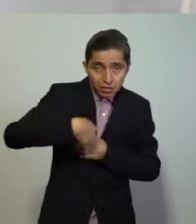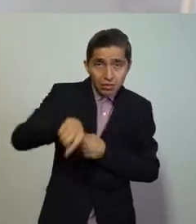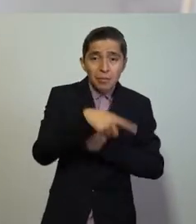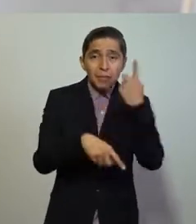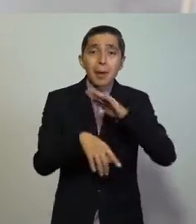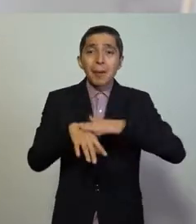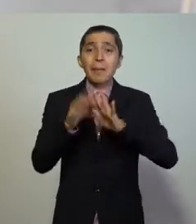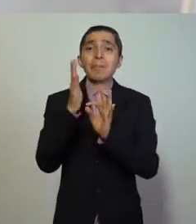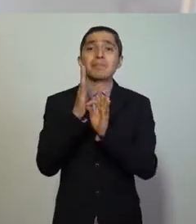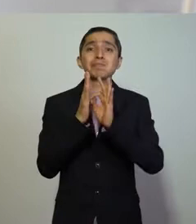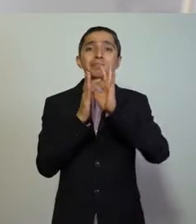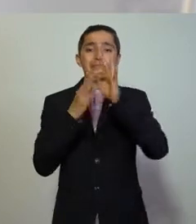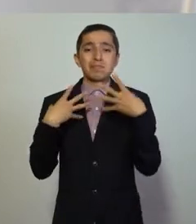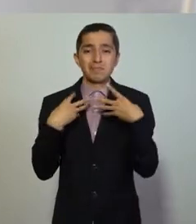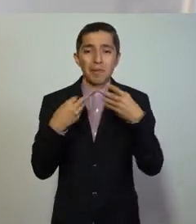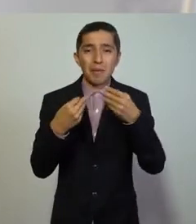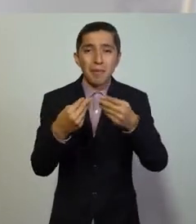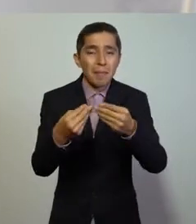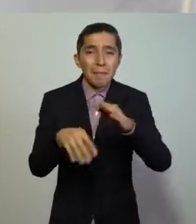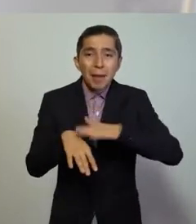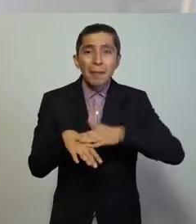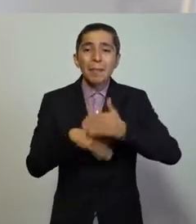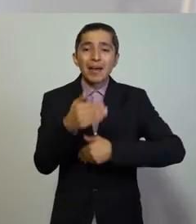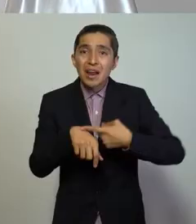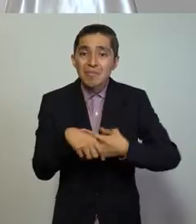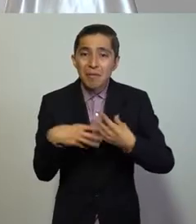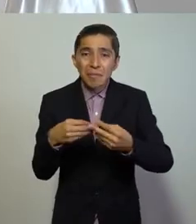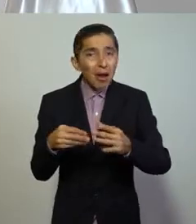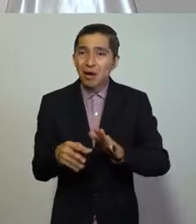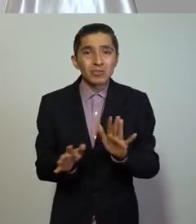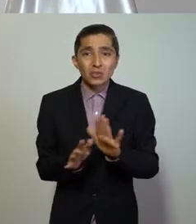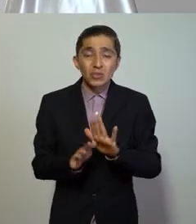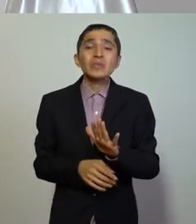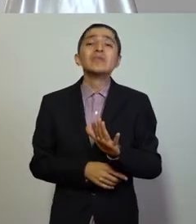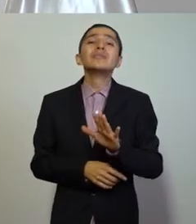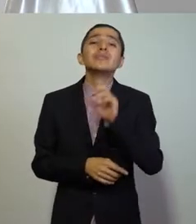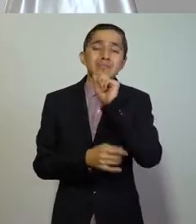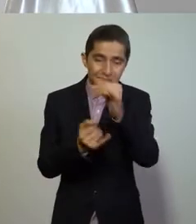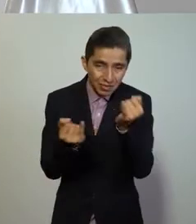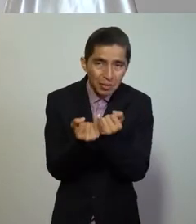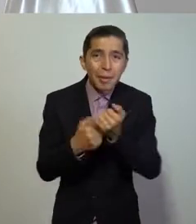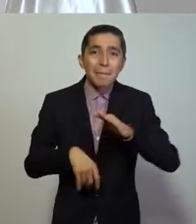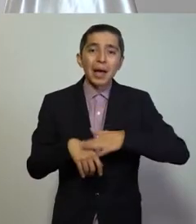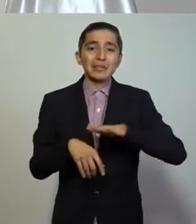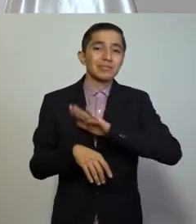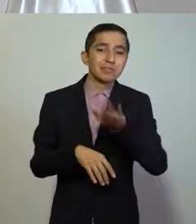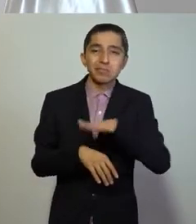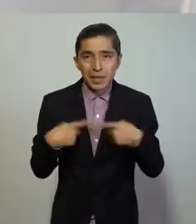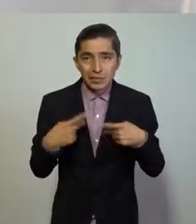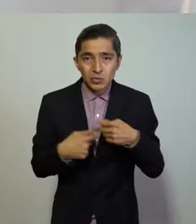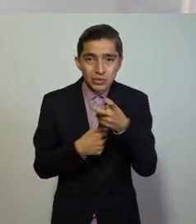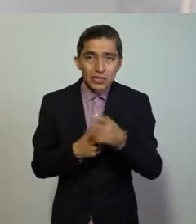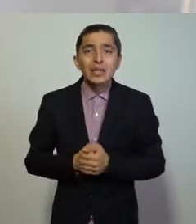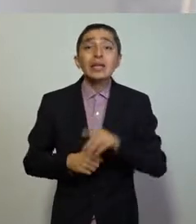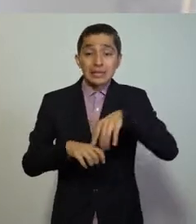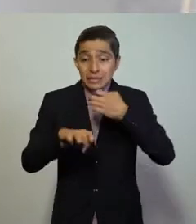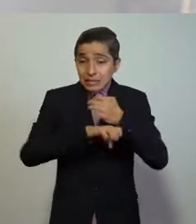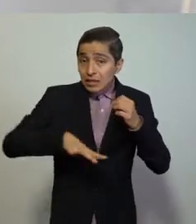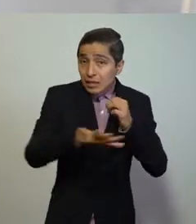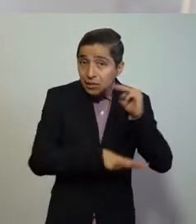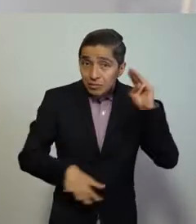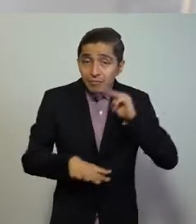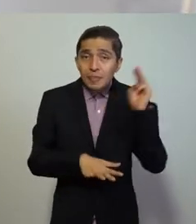no aumentar el número de contagios, el número de enfermos y, en consecuencia, el número de muertos. Como Estado,